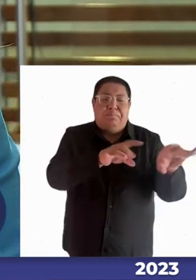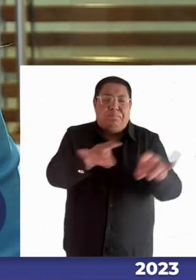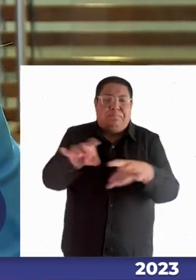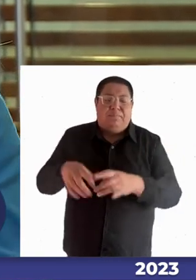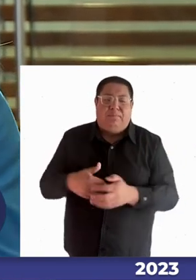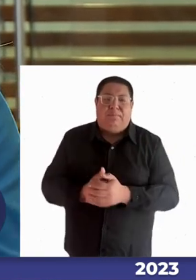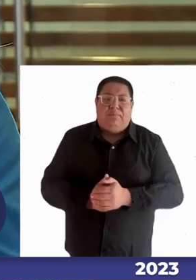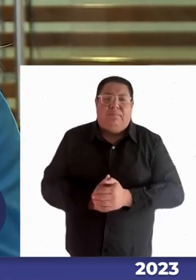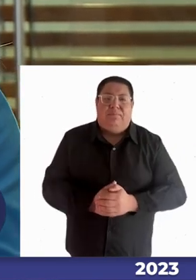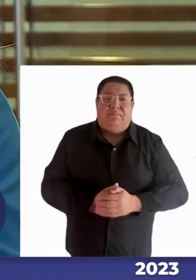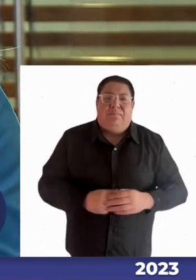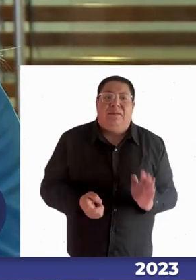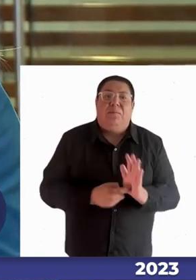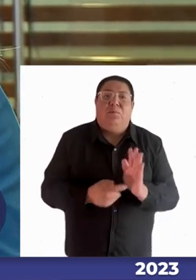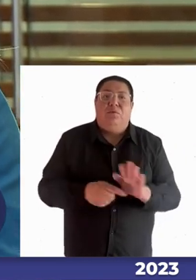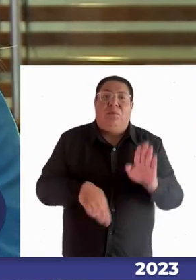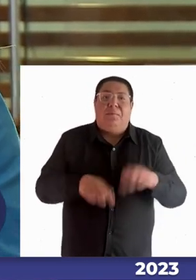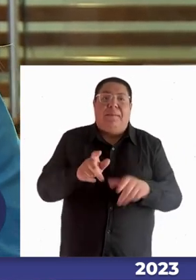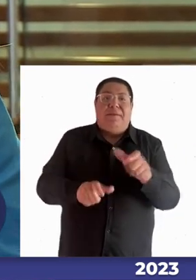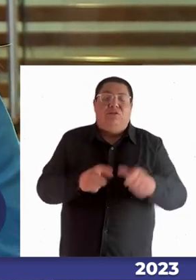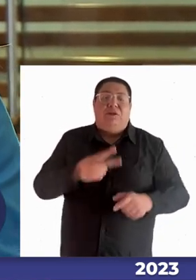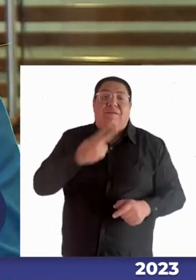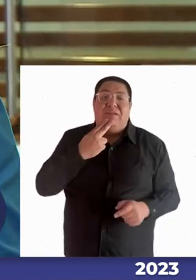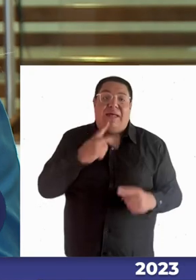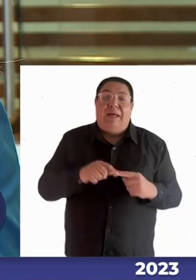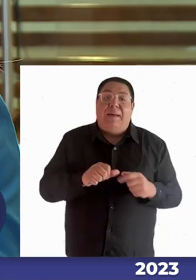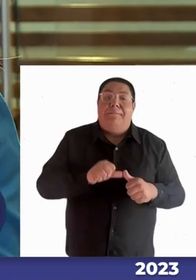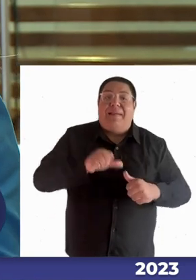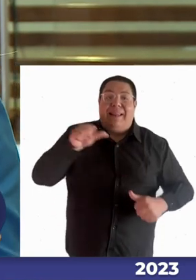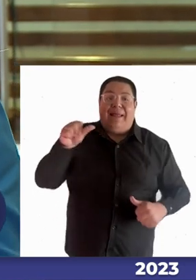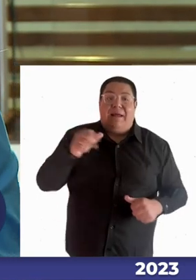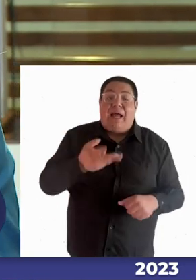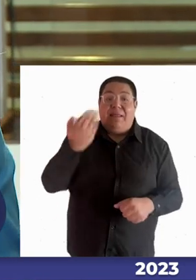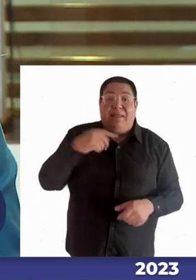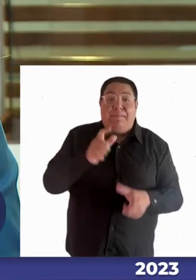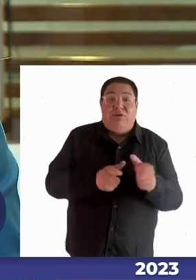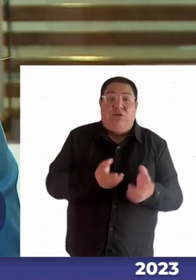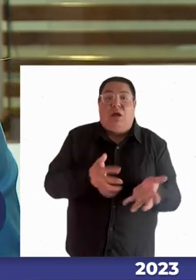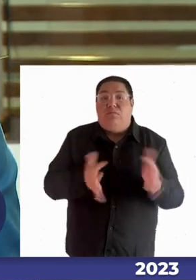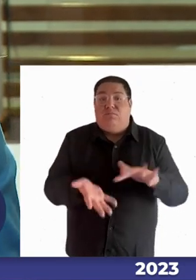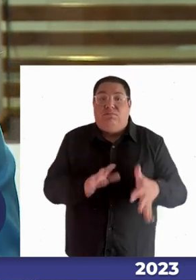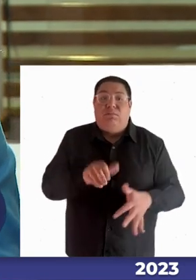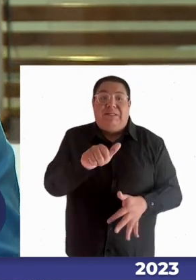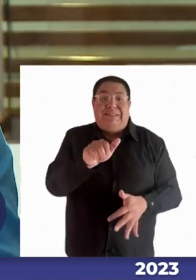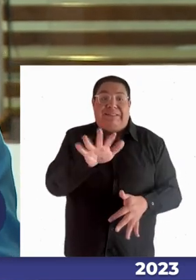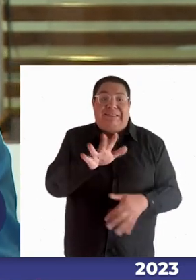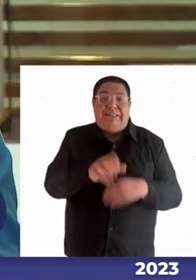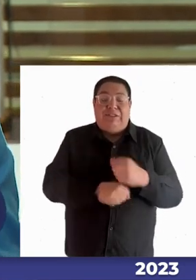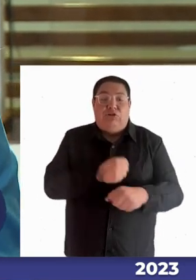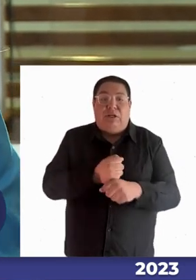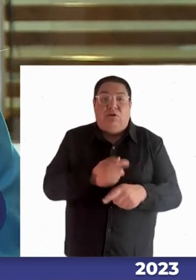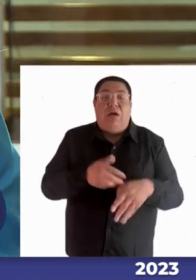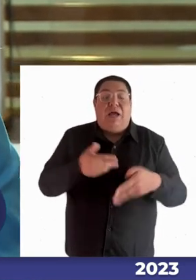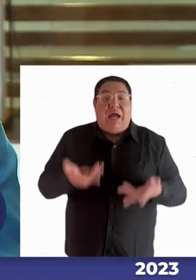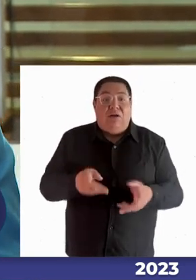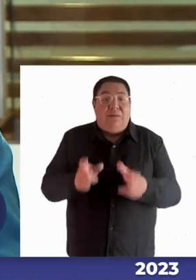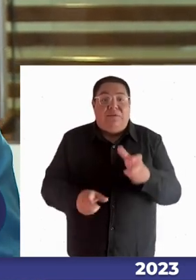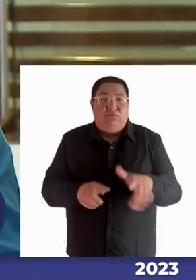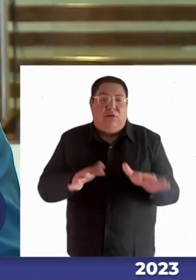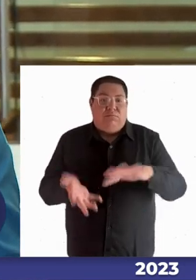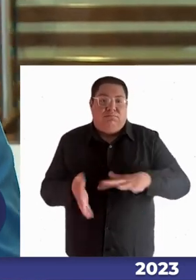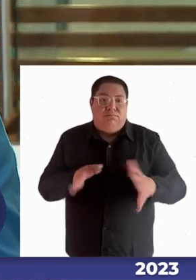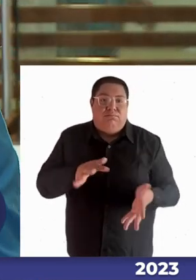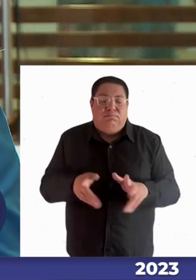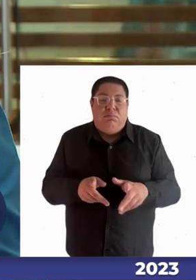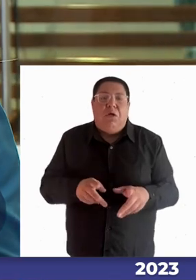fueron el aumento de la esperanza de vida antes la gente fallecía alrededor de los 65 años hoy día la esperanza de vida de los últimos 20